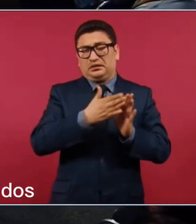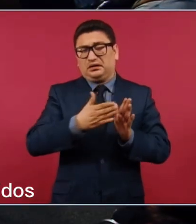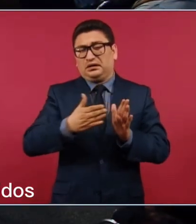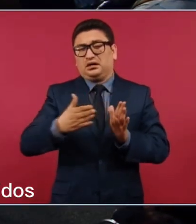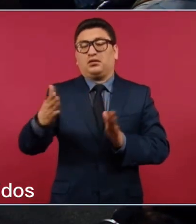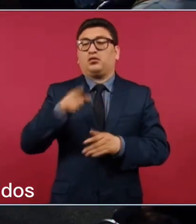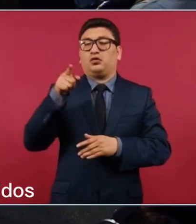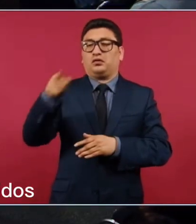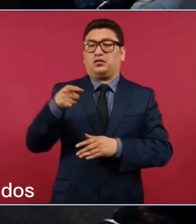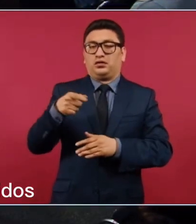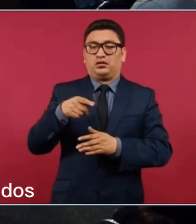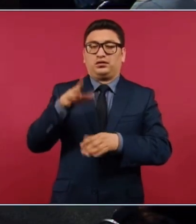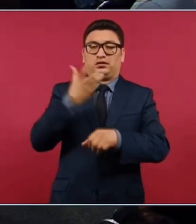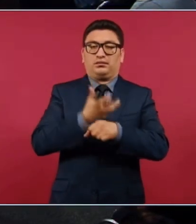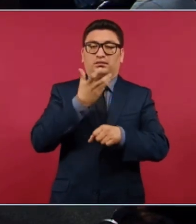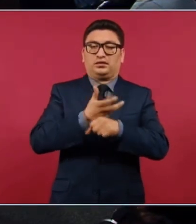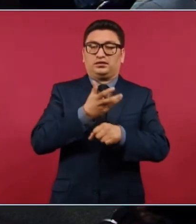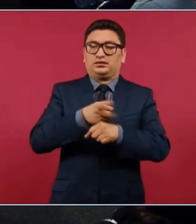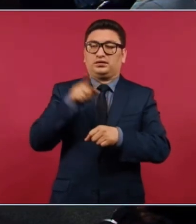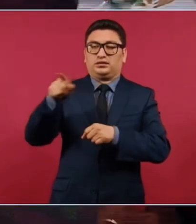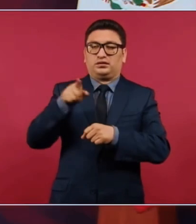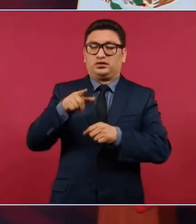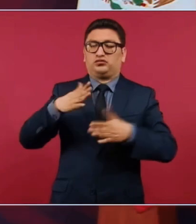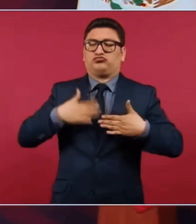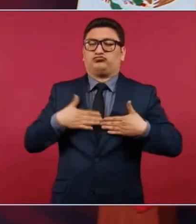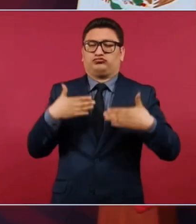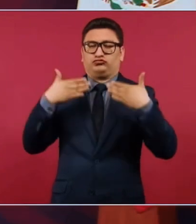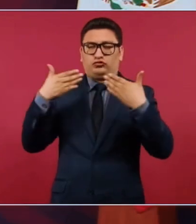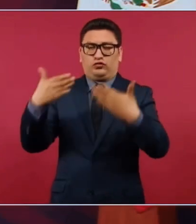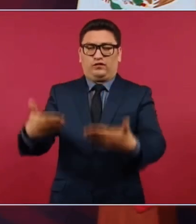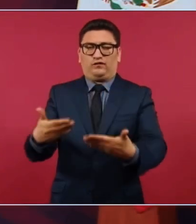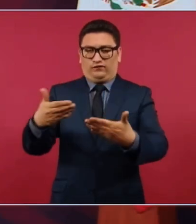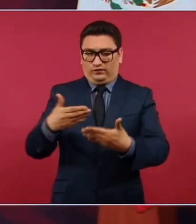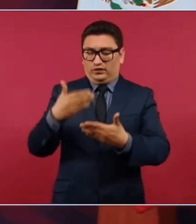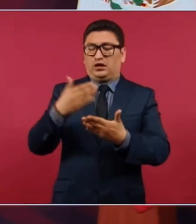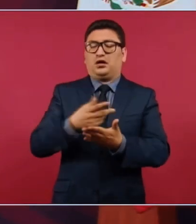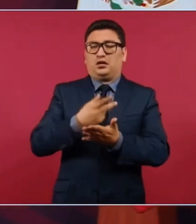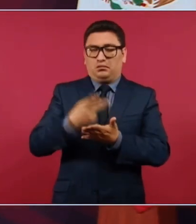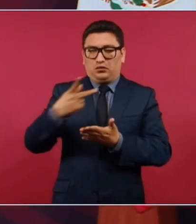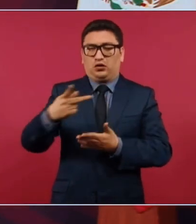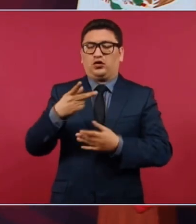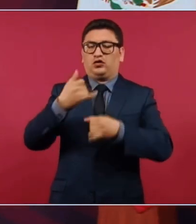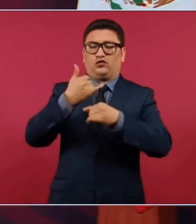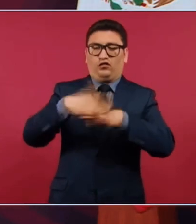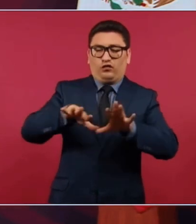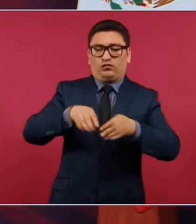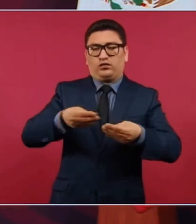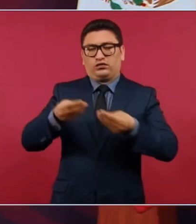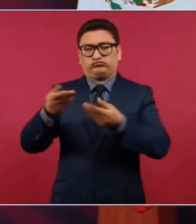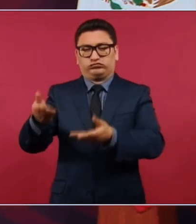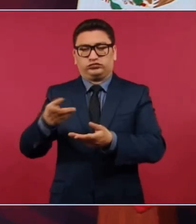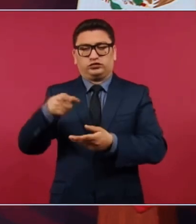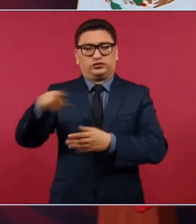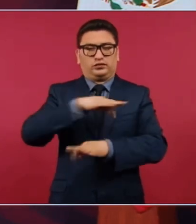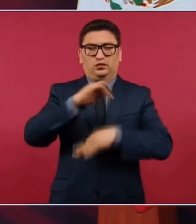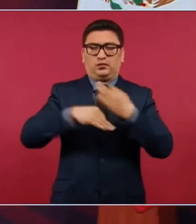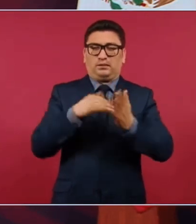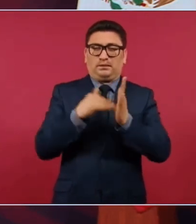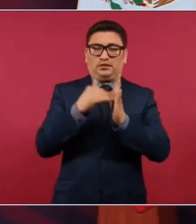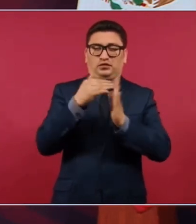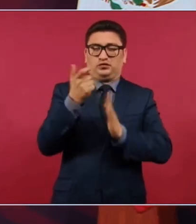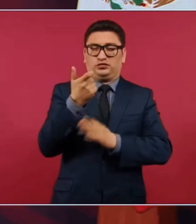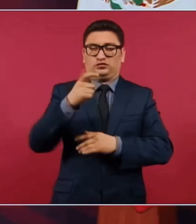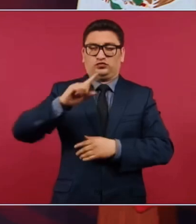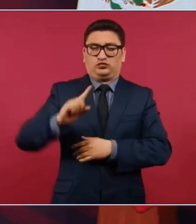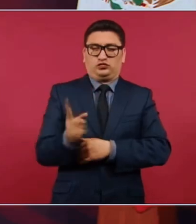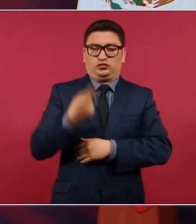recibió de Estados Unidos confianza, condecoraciones, información y muchos millones de dólares